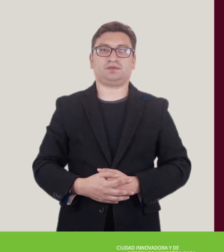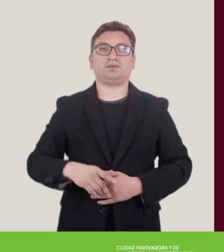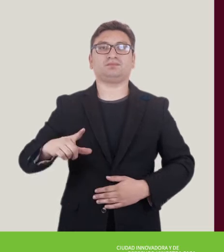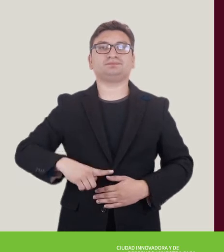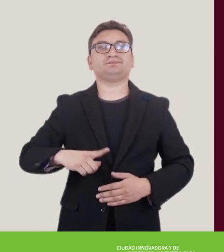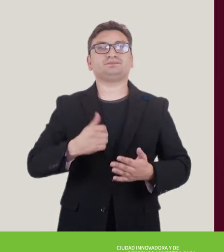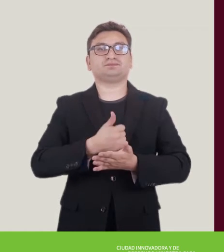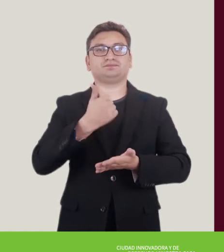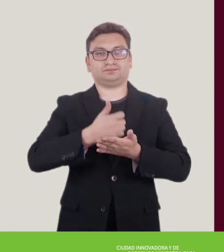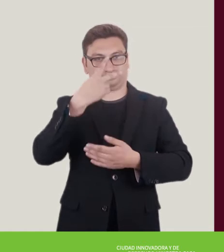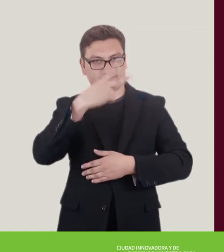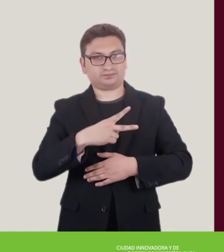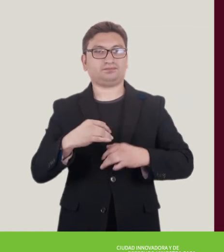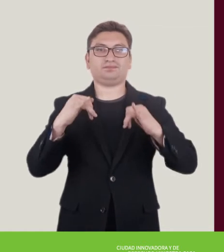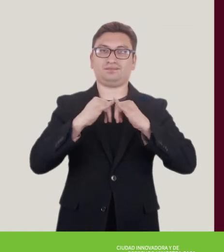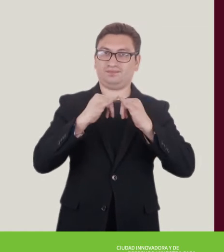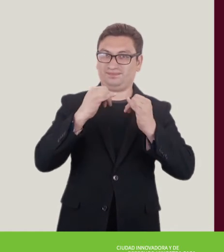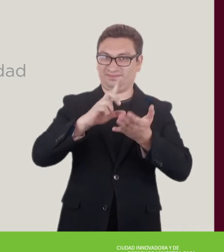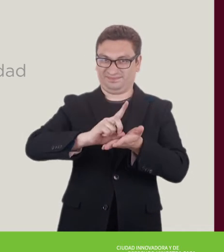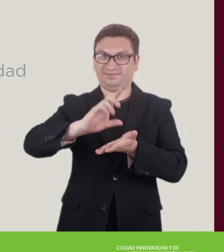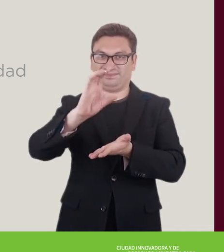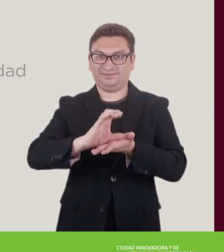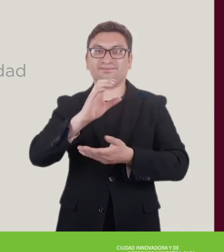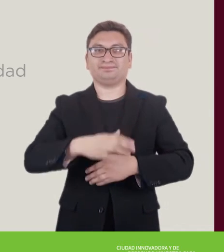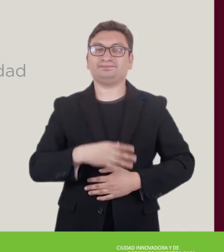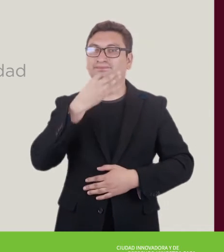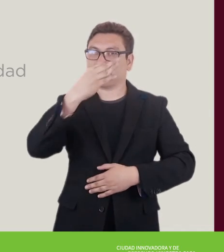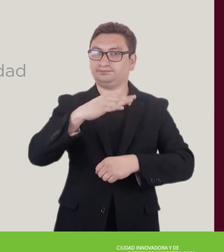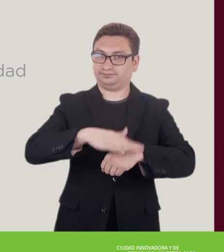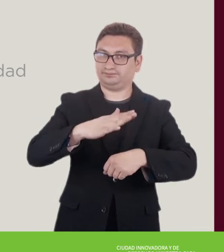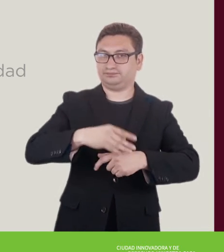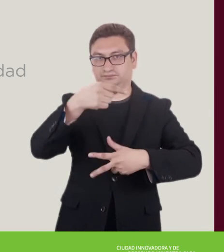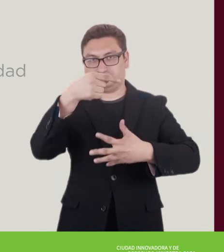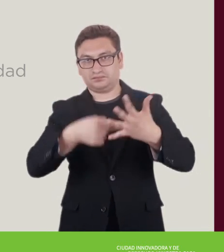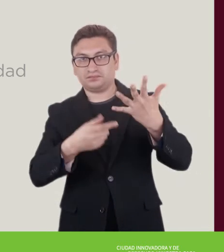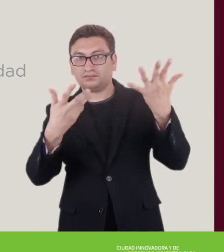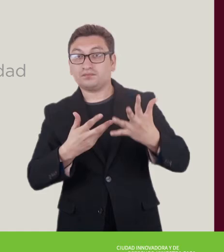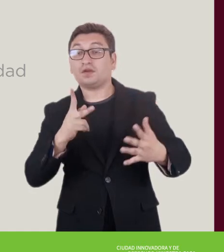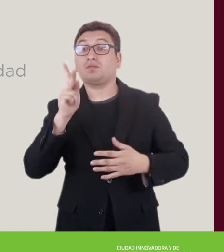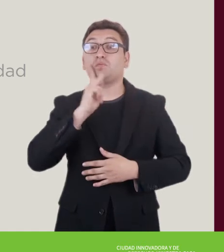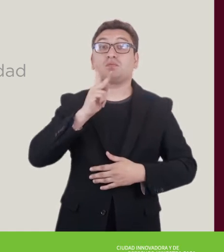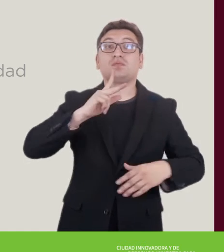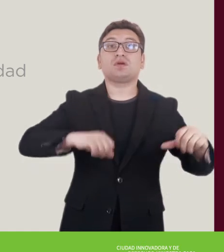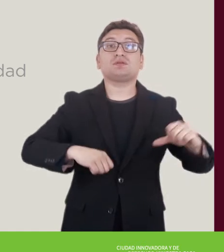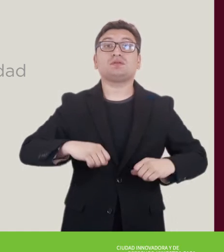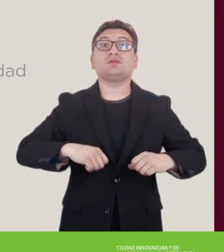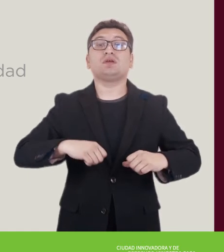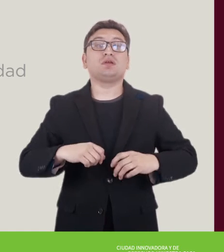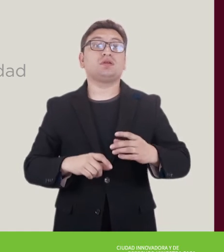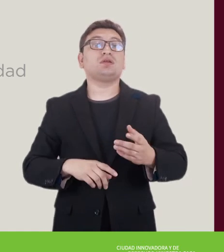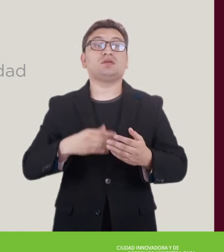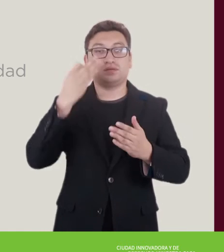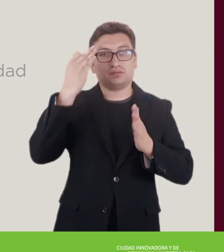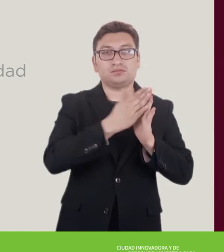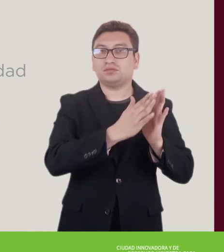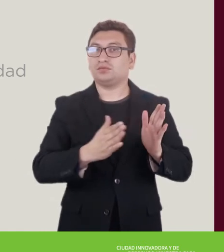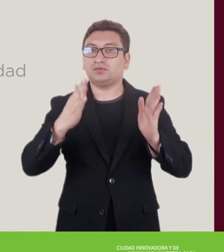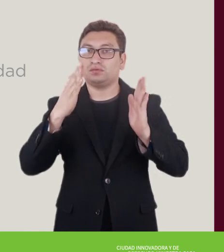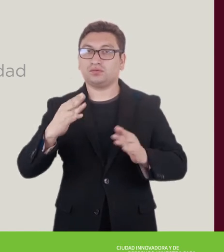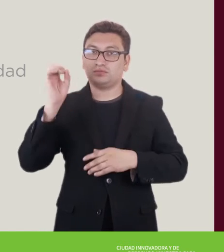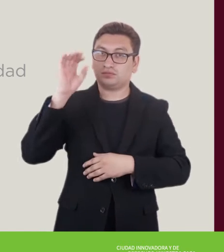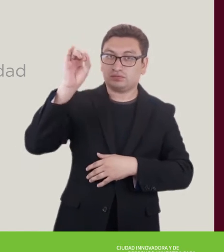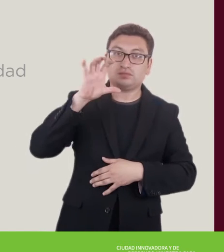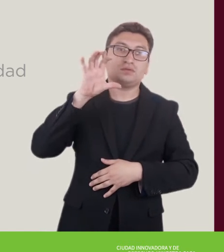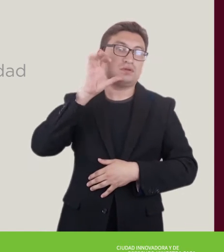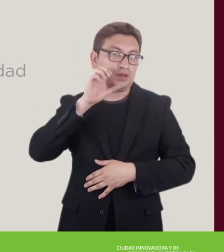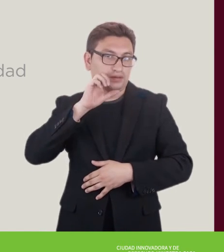El Gobierno de la Ciudad de México y el Instituto de las Personas con Discapacidad te informan las medidas de verificación de las actividades que se realizarán durante